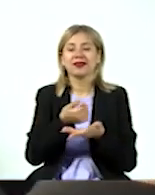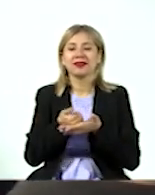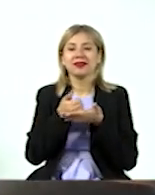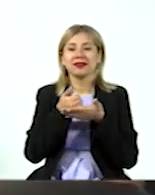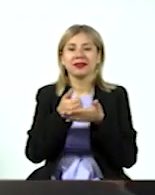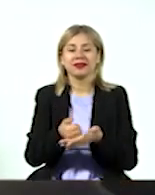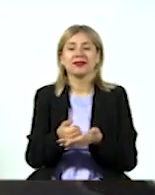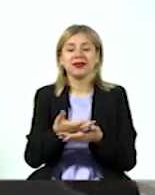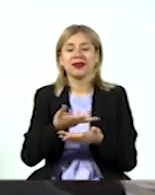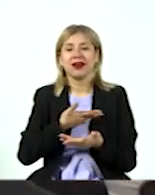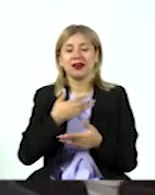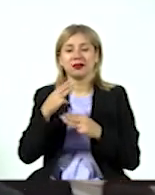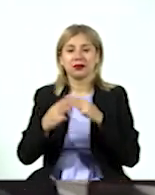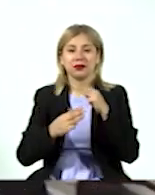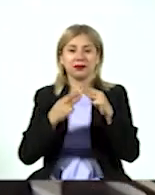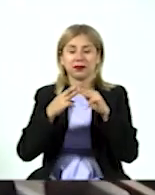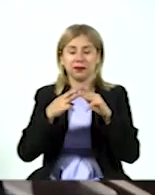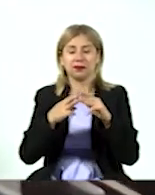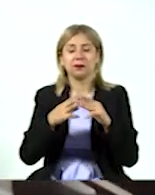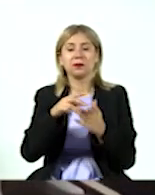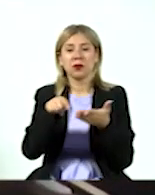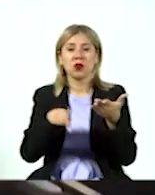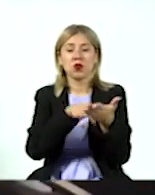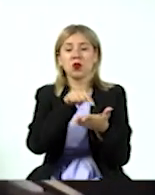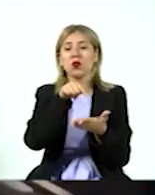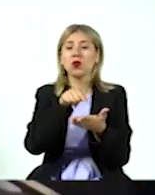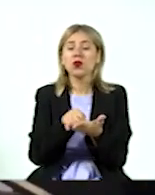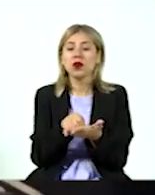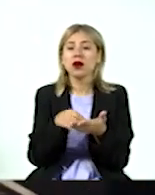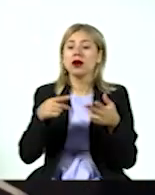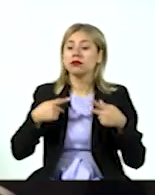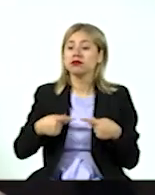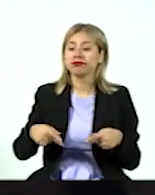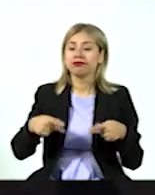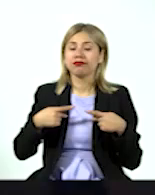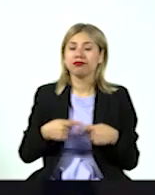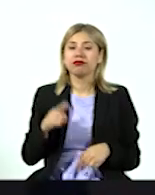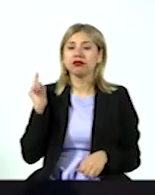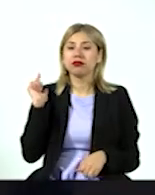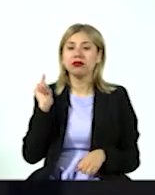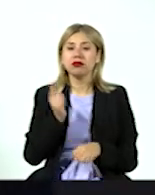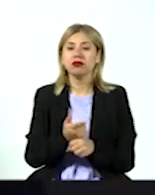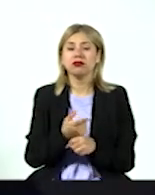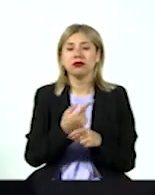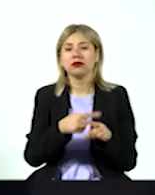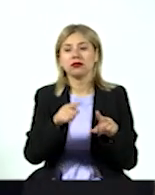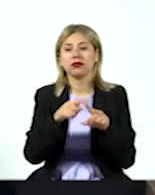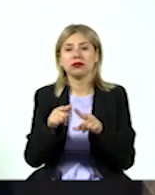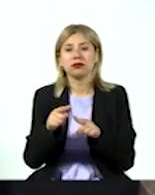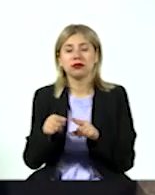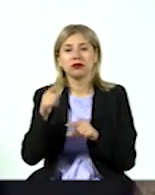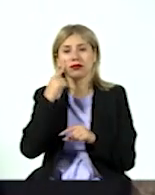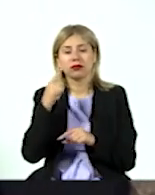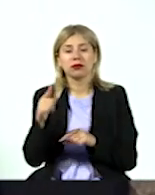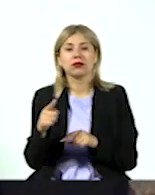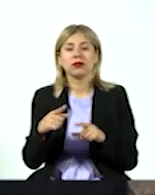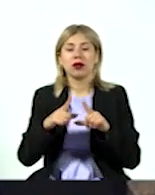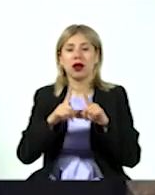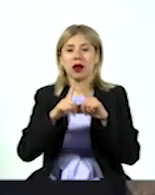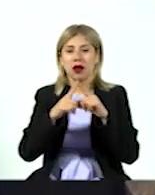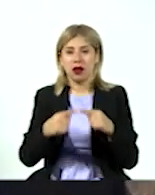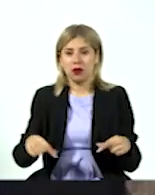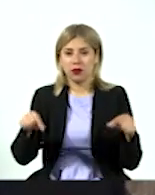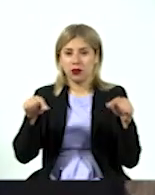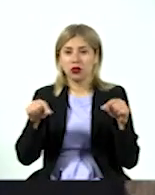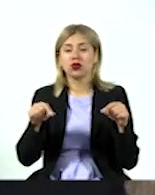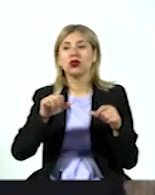llaman zonas azules, y estas zonas azules, la gente está identificadas en distintas partes, una es Okinawa, en Japón, otra